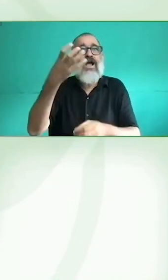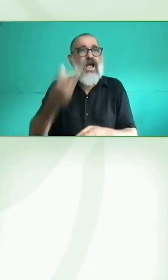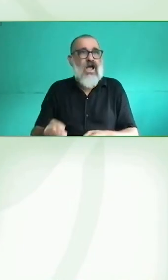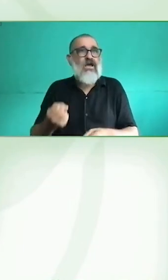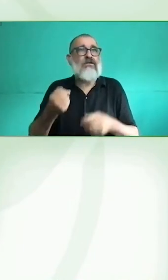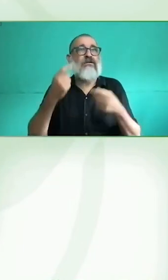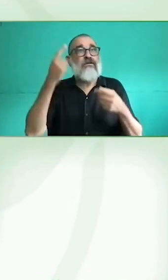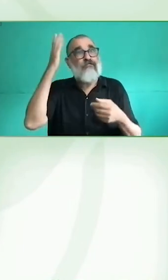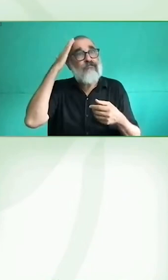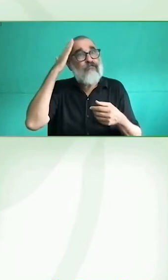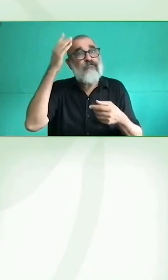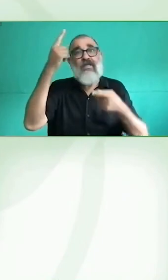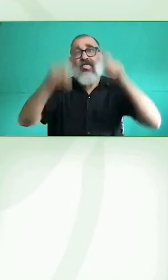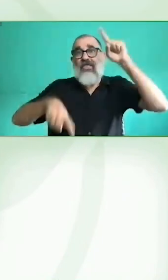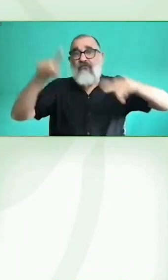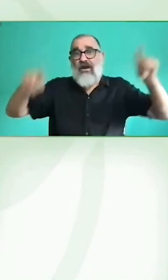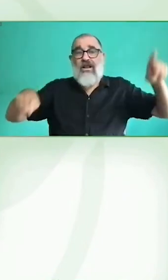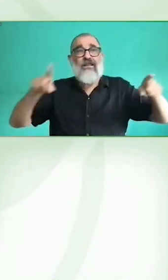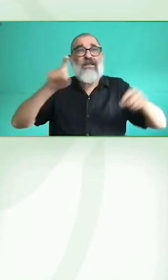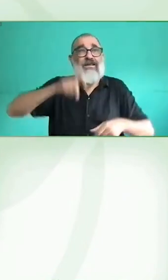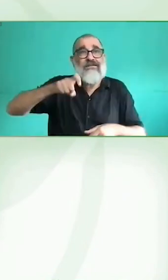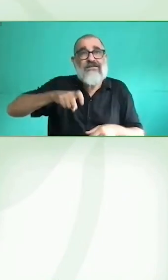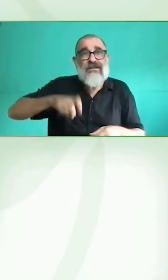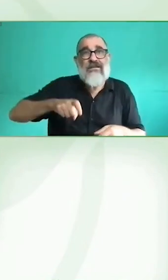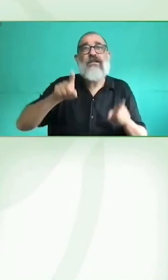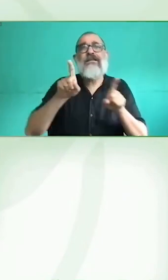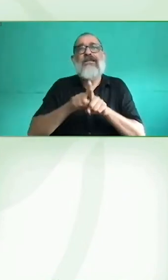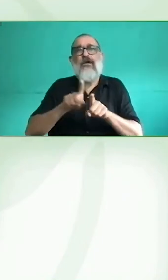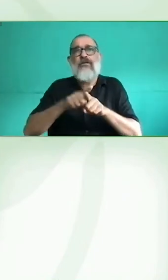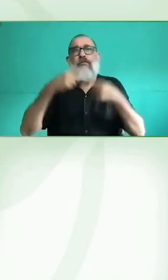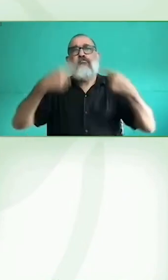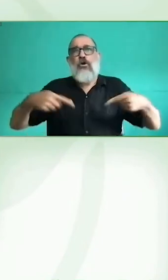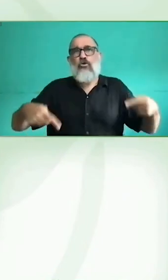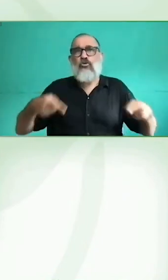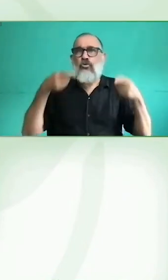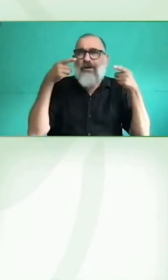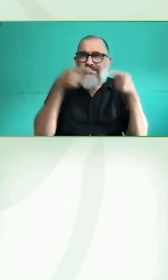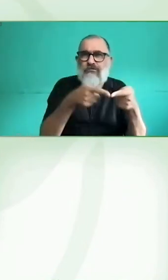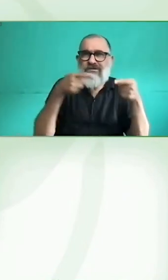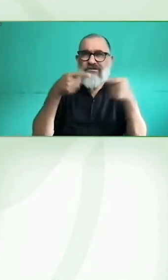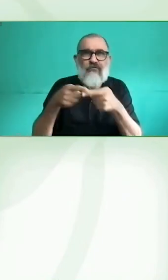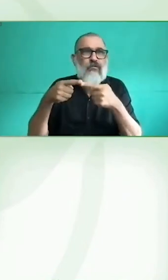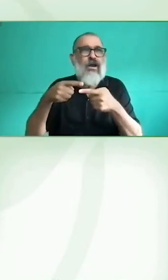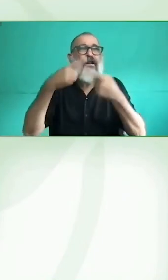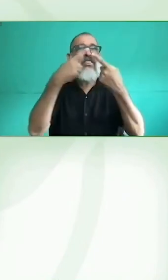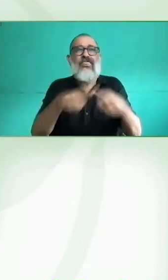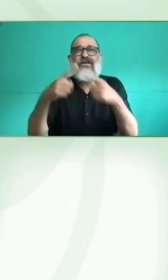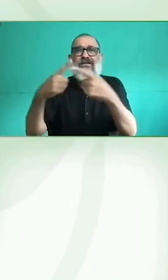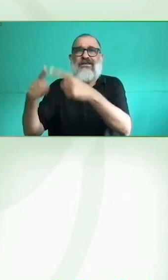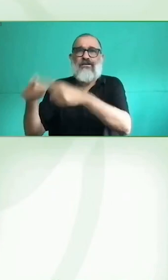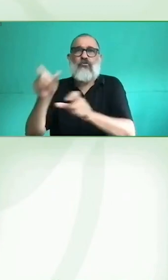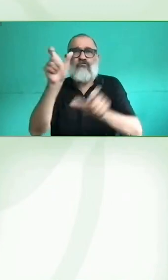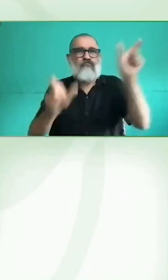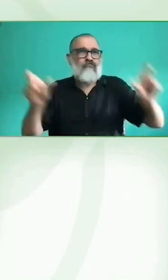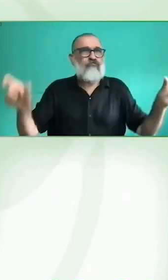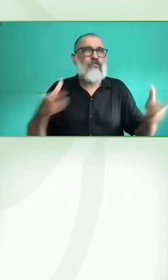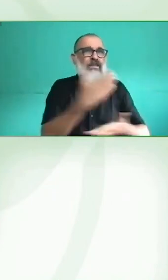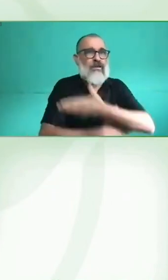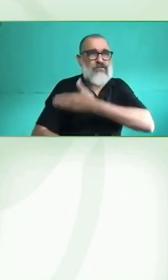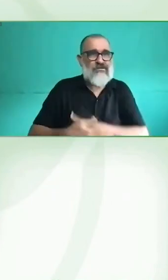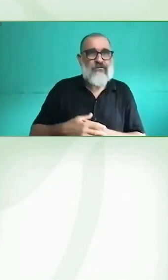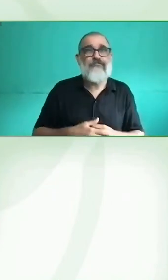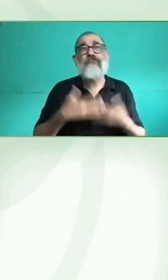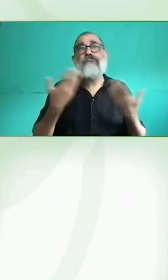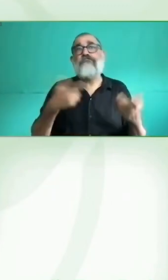un catálogo de todos esos productos accesibles, productos inclusivos, productos también específicos para personas con discapacidad